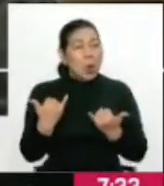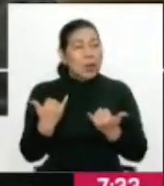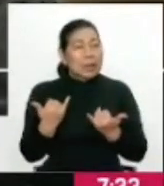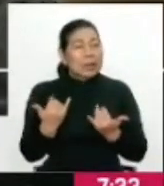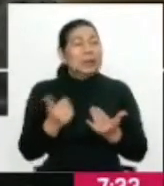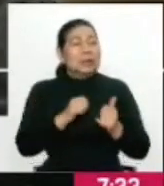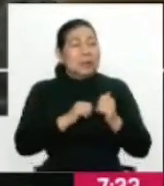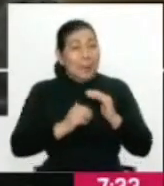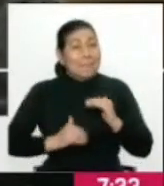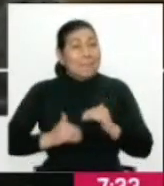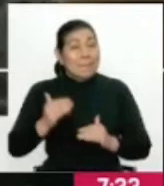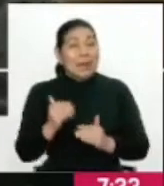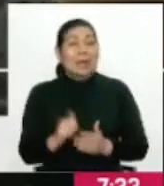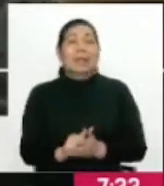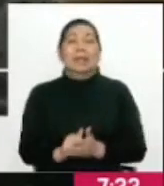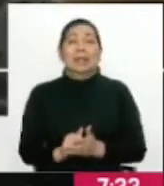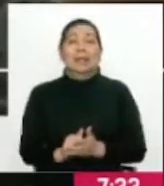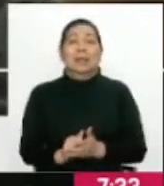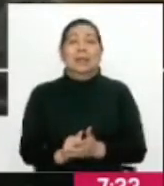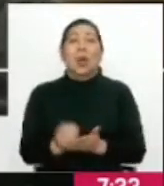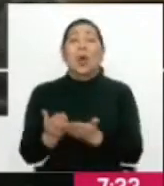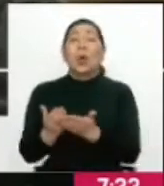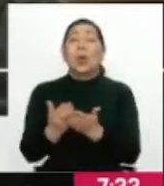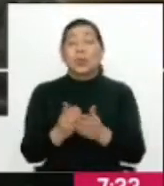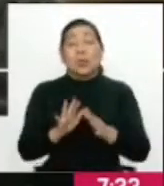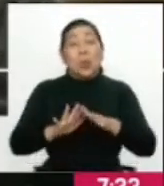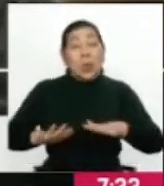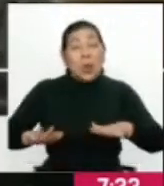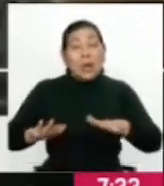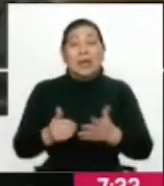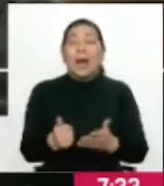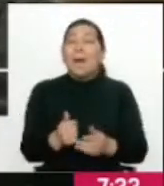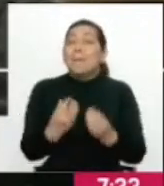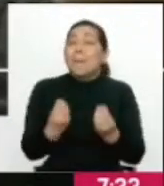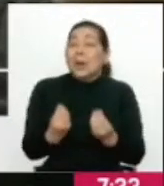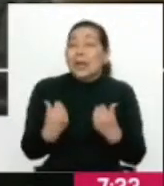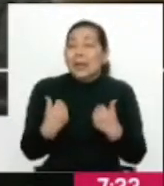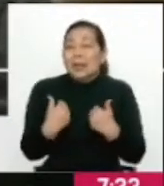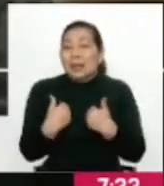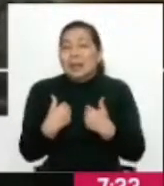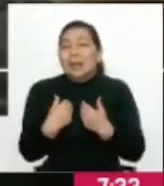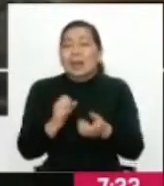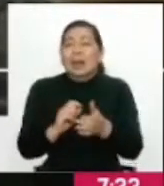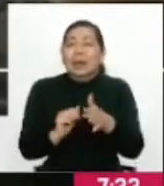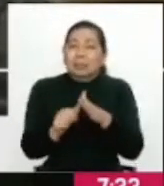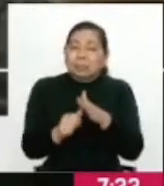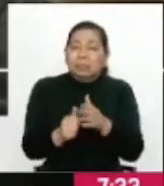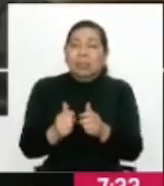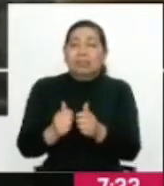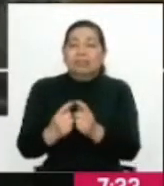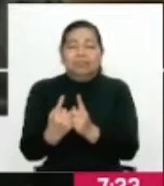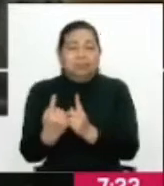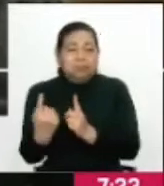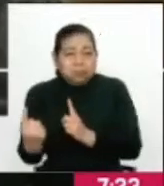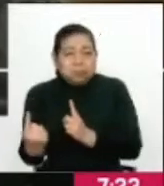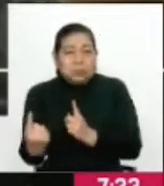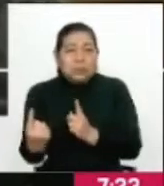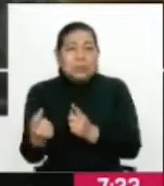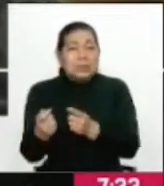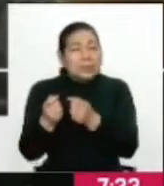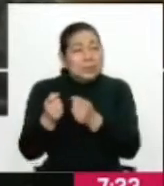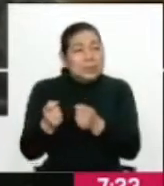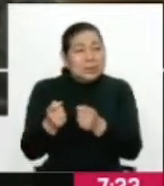está afectado es el en el ambiente educativo porque todavía se mantienen cuarentenas, aislamientos. La